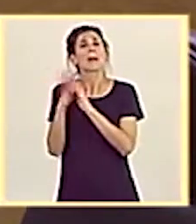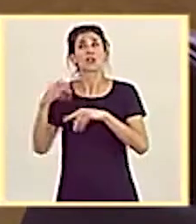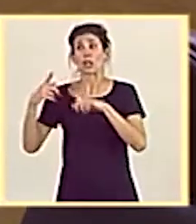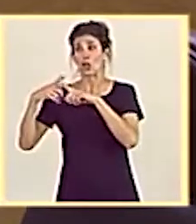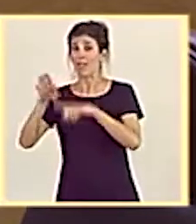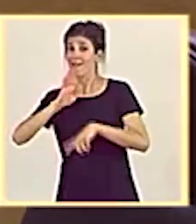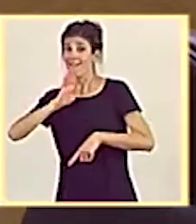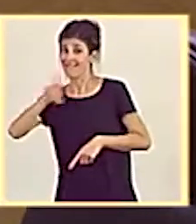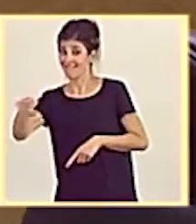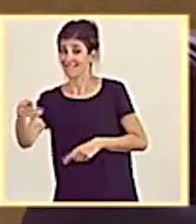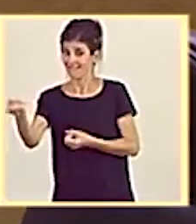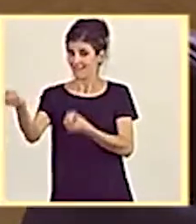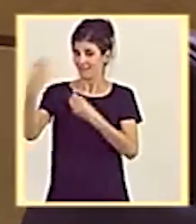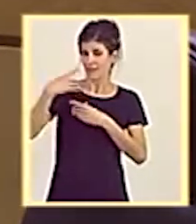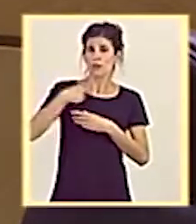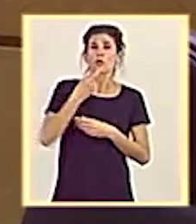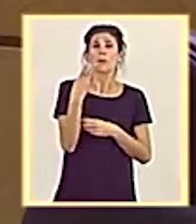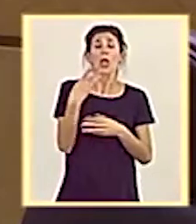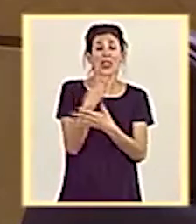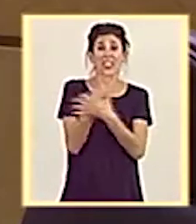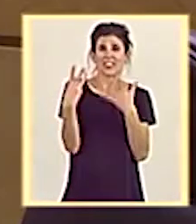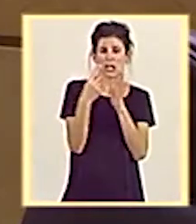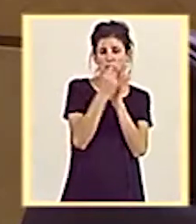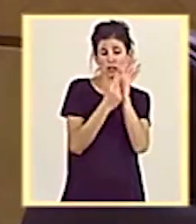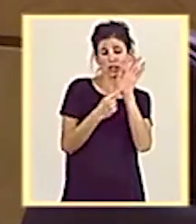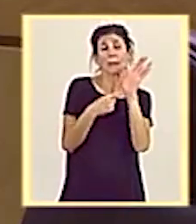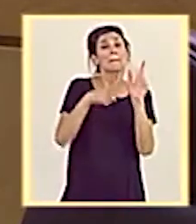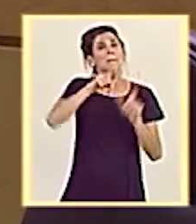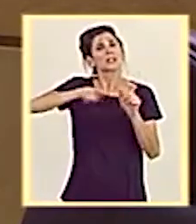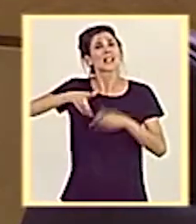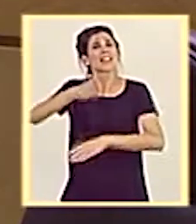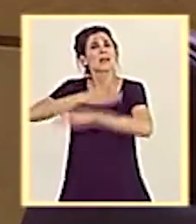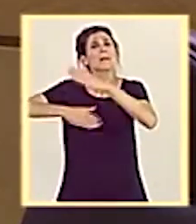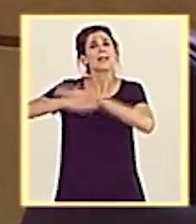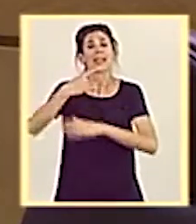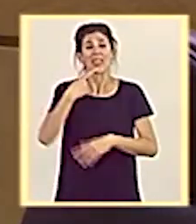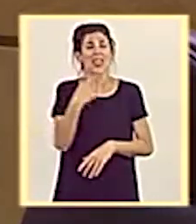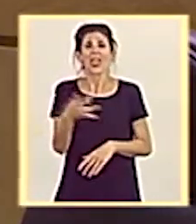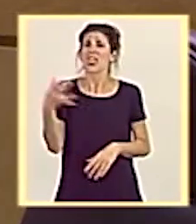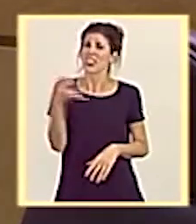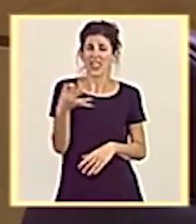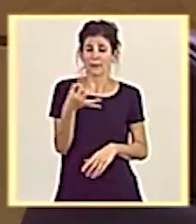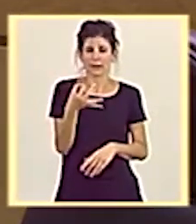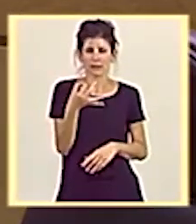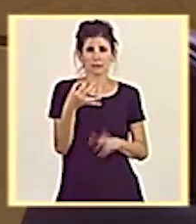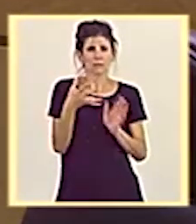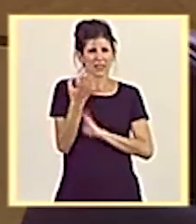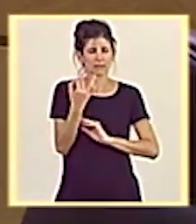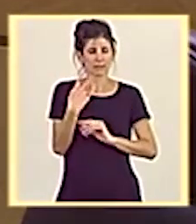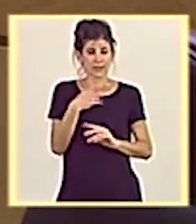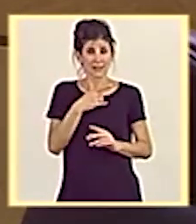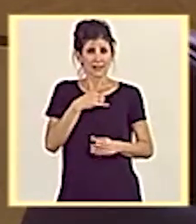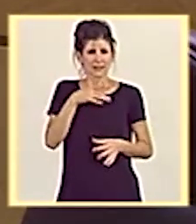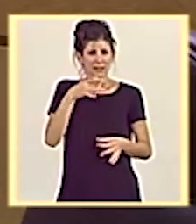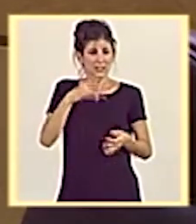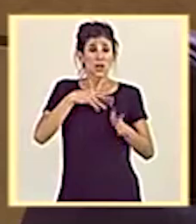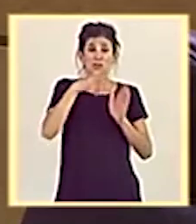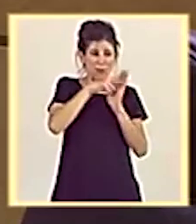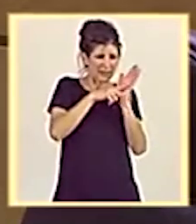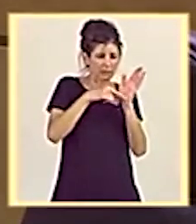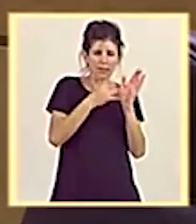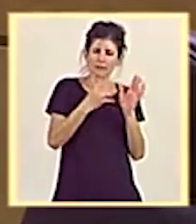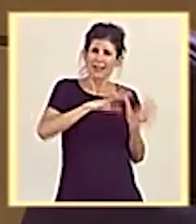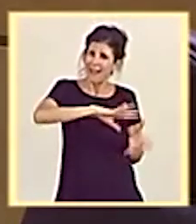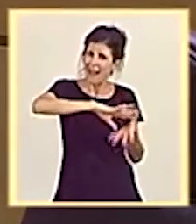Toledo, como usted ha dicho, y la número 18 de personas con discapacidad dice que se deben corregir los desajustes normativos en las medidas de